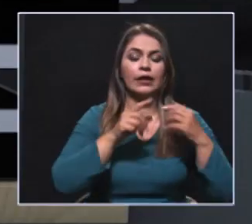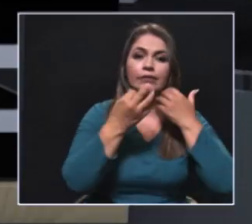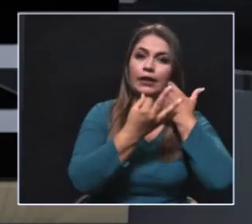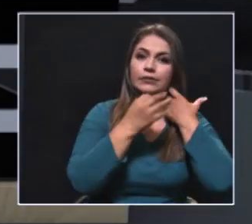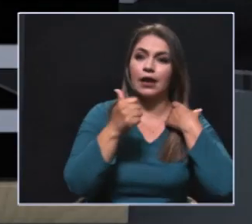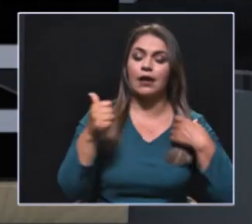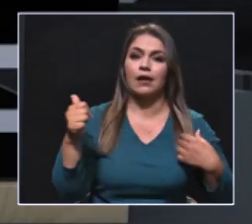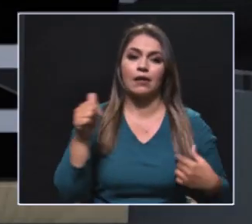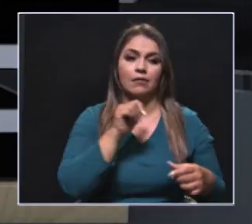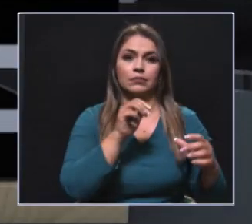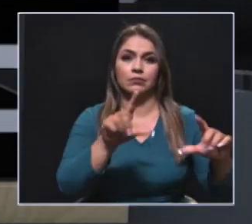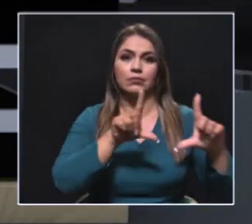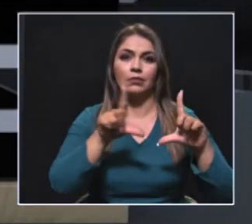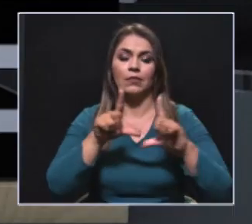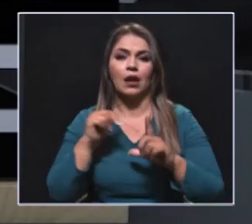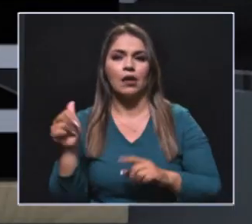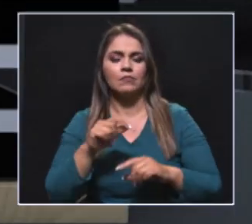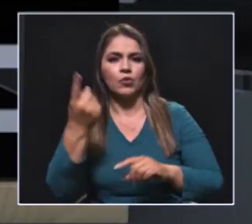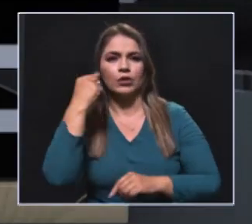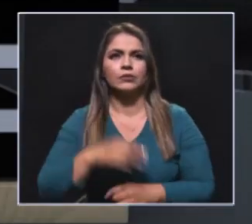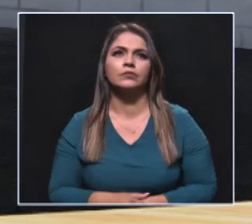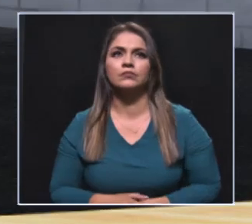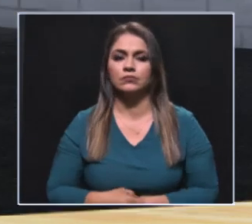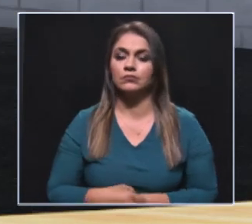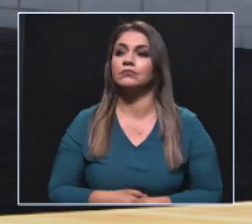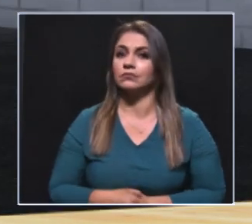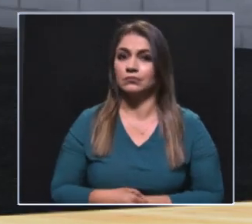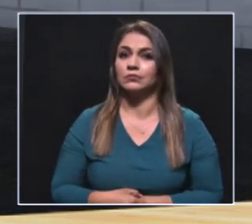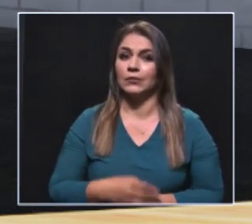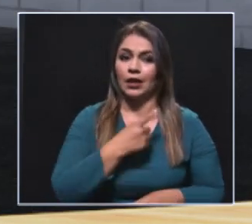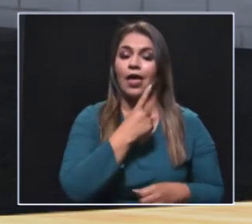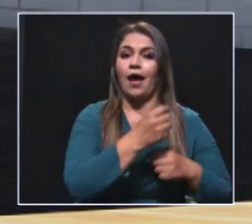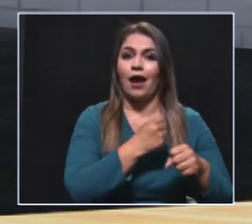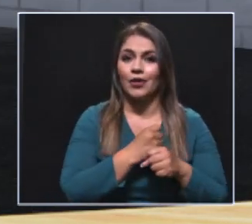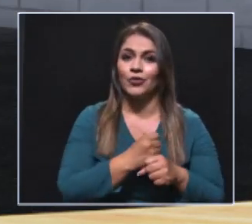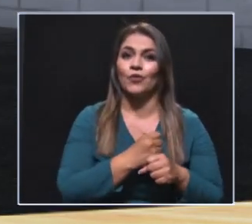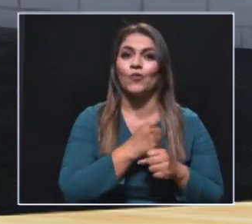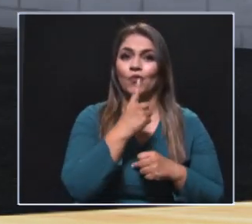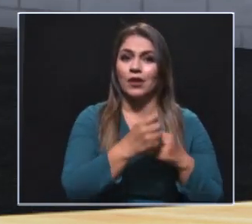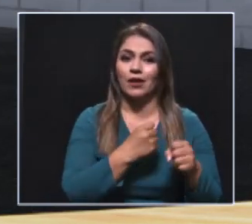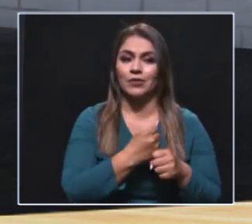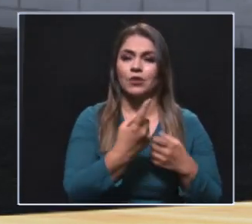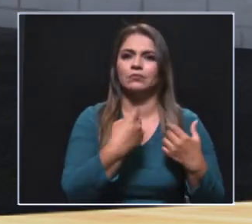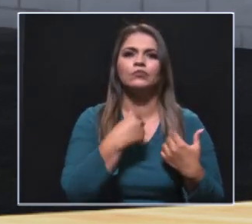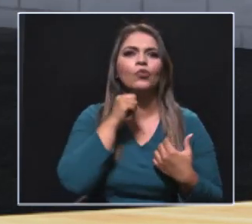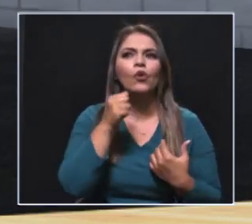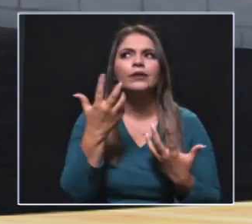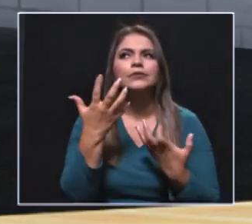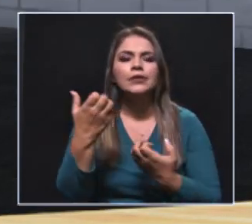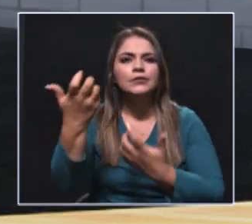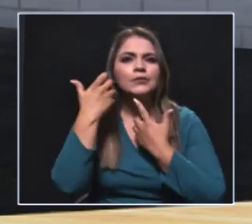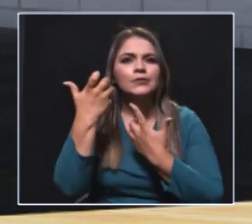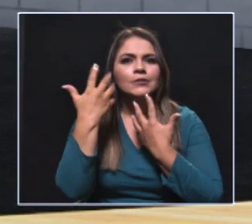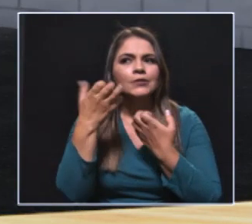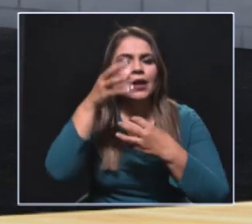en función de las mujeres formadas en política. Sí, y es que están ávidas, precisamente por capacitarse, ni han entendido también